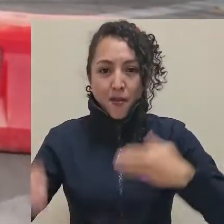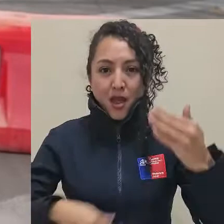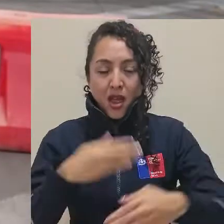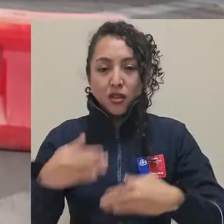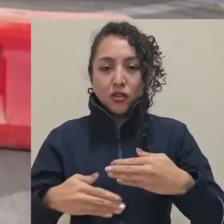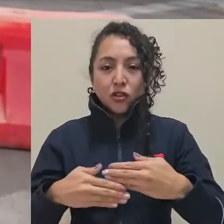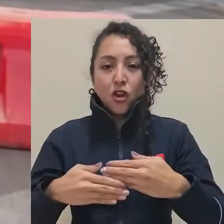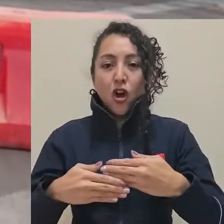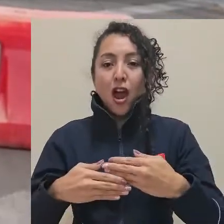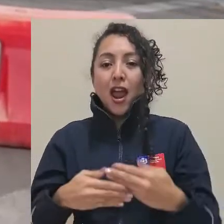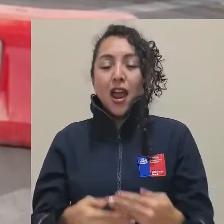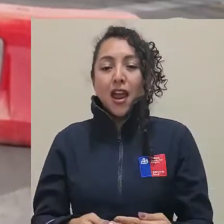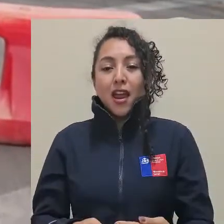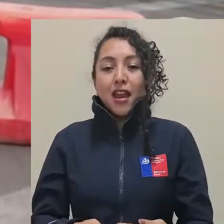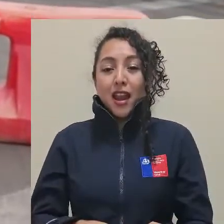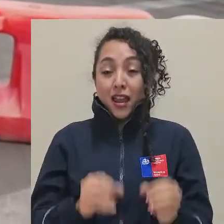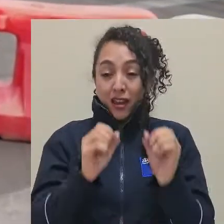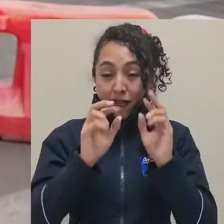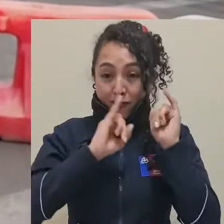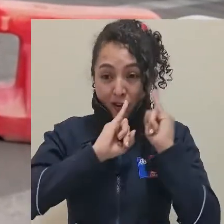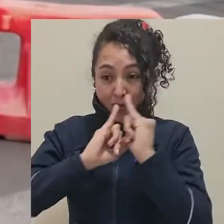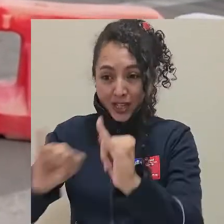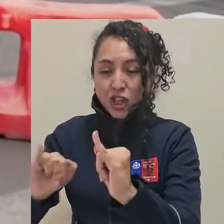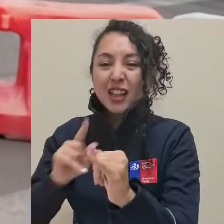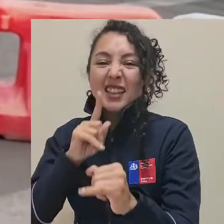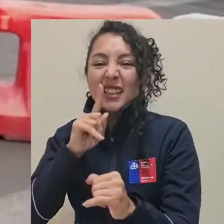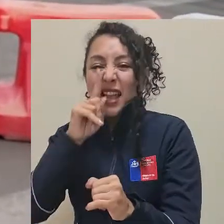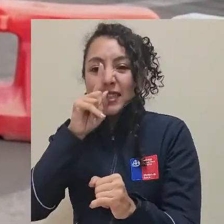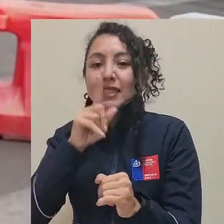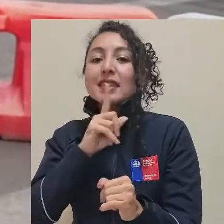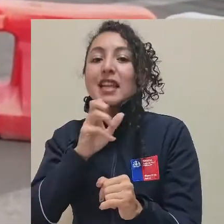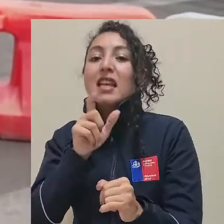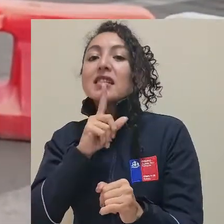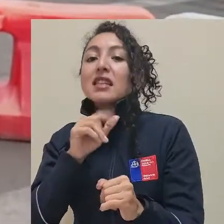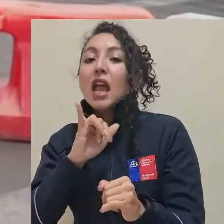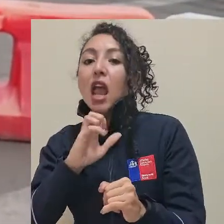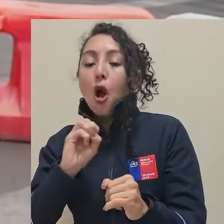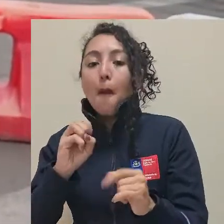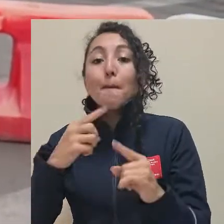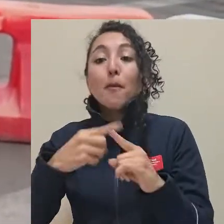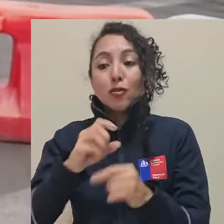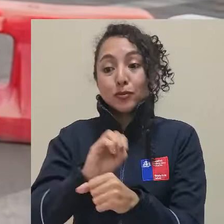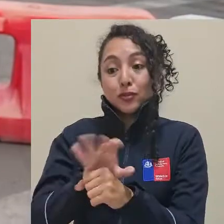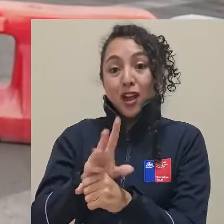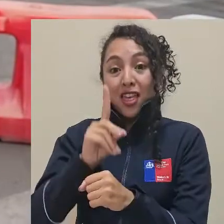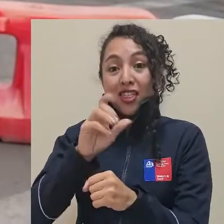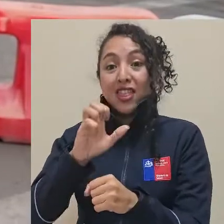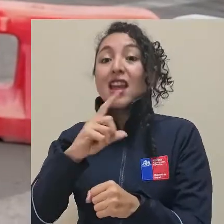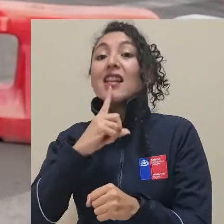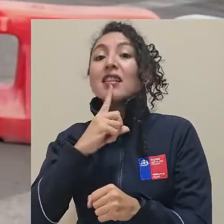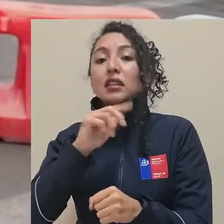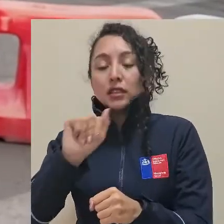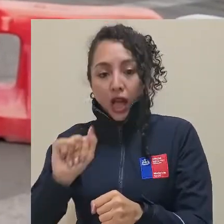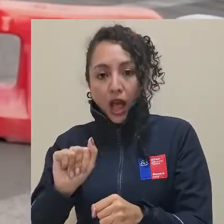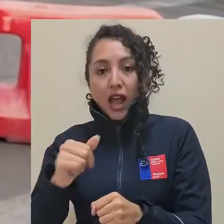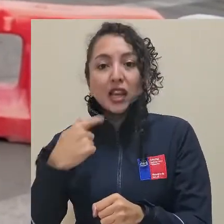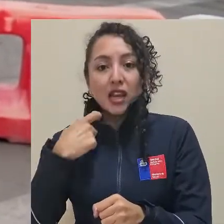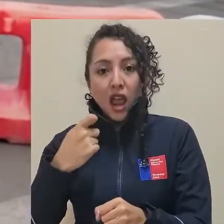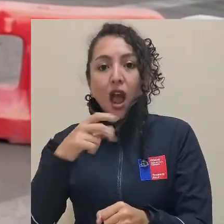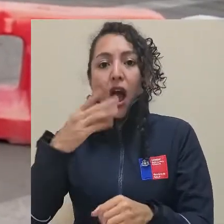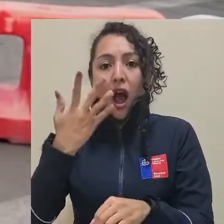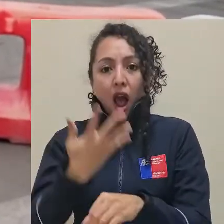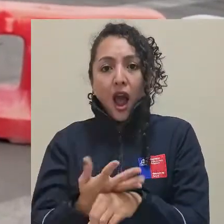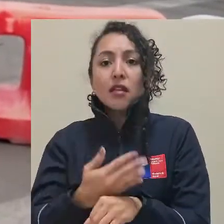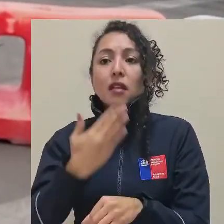el reforzamiento en términos de testeo ante la nueva variante Delta del SARS-CoV-2